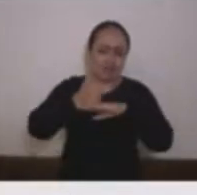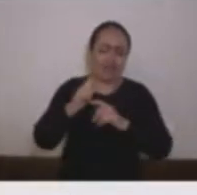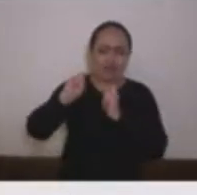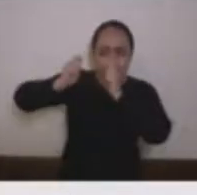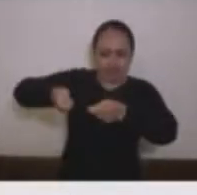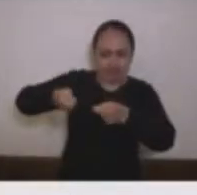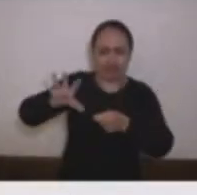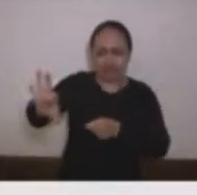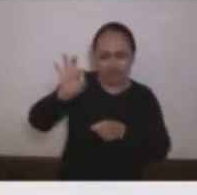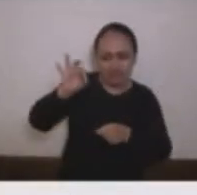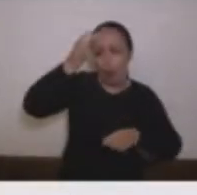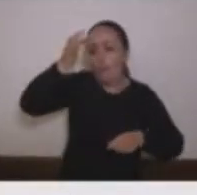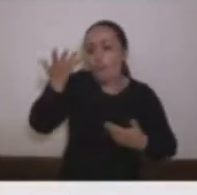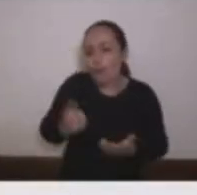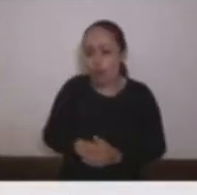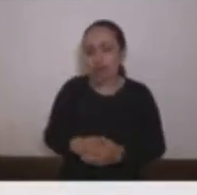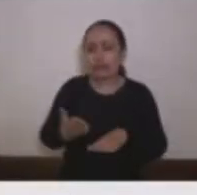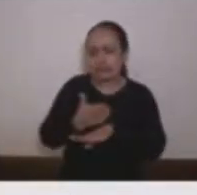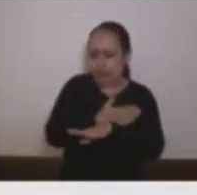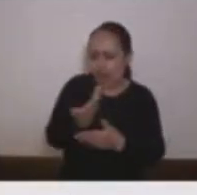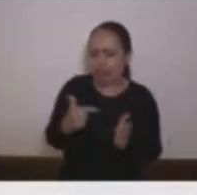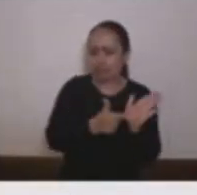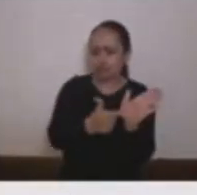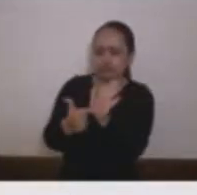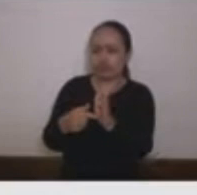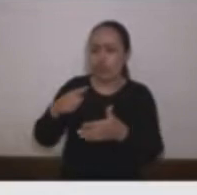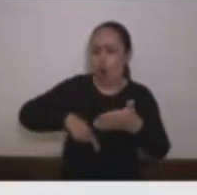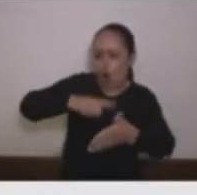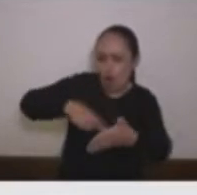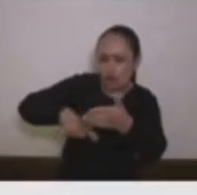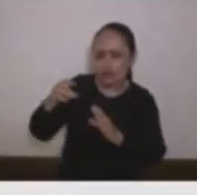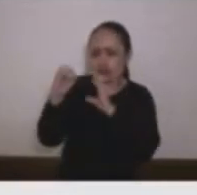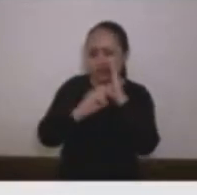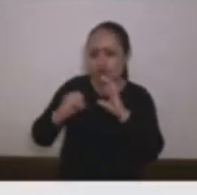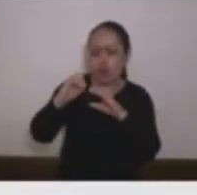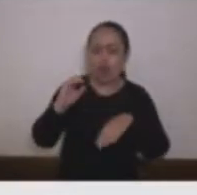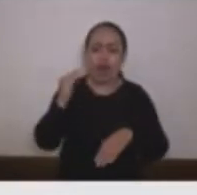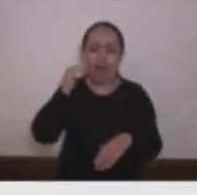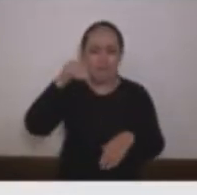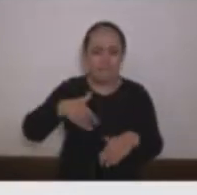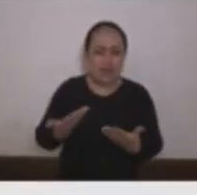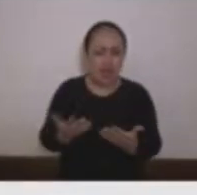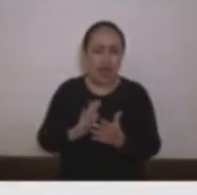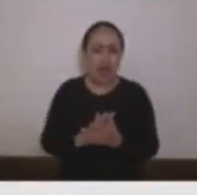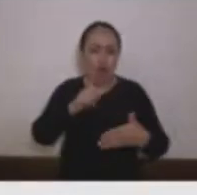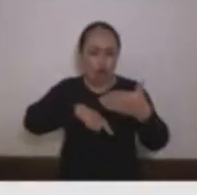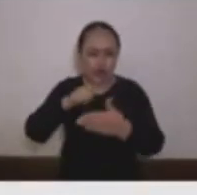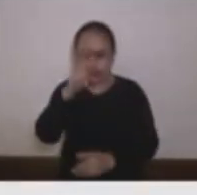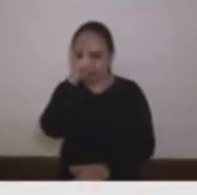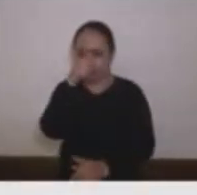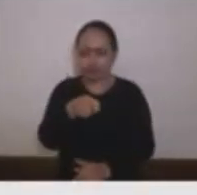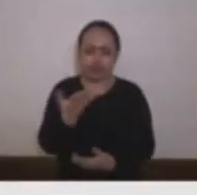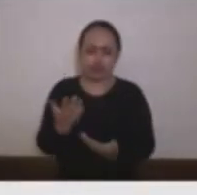si acabamos de ver tuvo usted una gran parte de la contratación de la Contraloría de Envigado de manera directa y